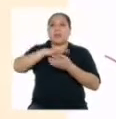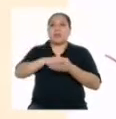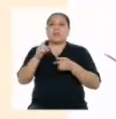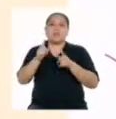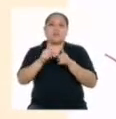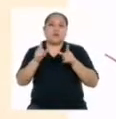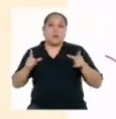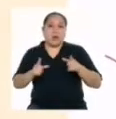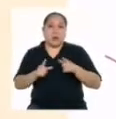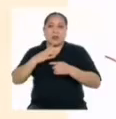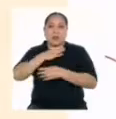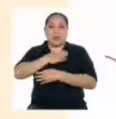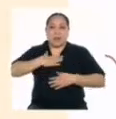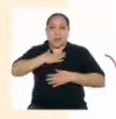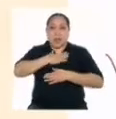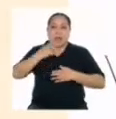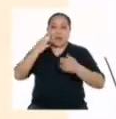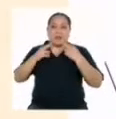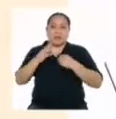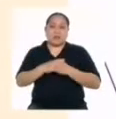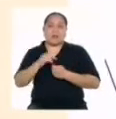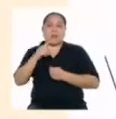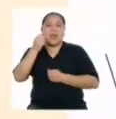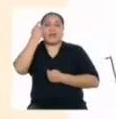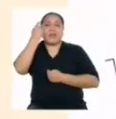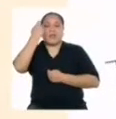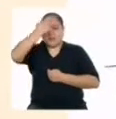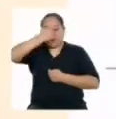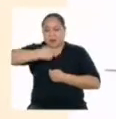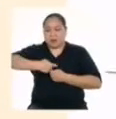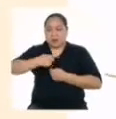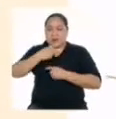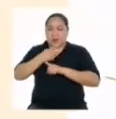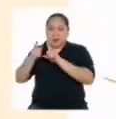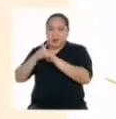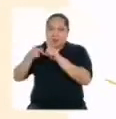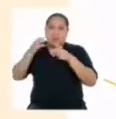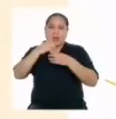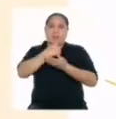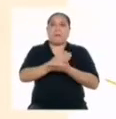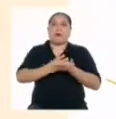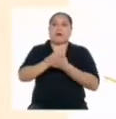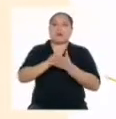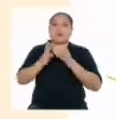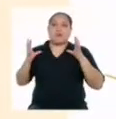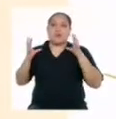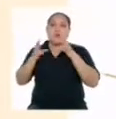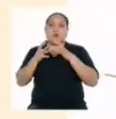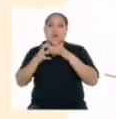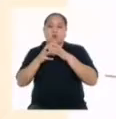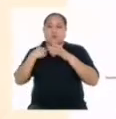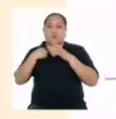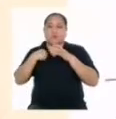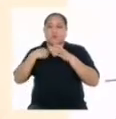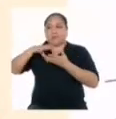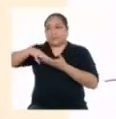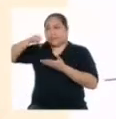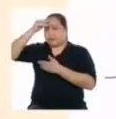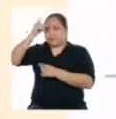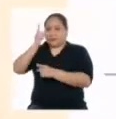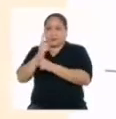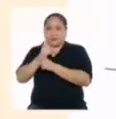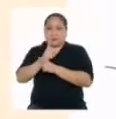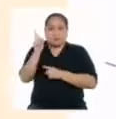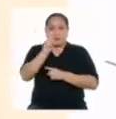espacios de recreación y esparcimiento significa entendernos como seres multidimensionales, como un conjunto en el que los aprendizajes